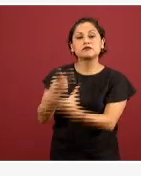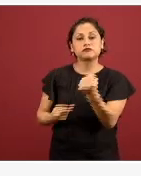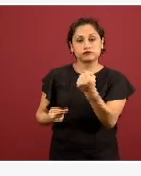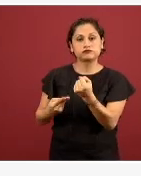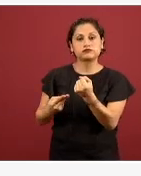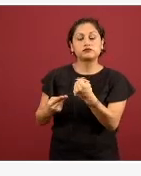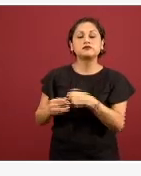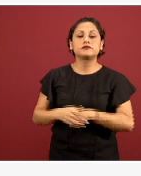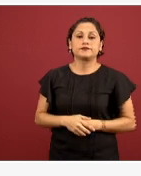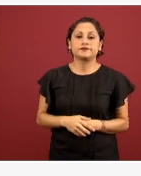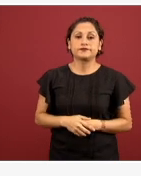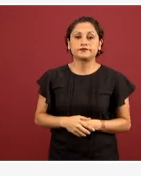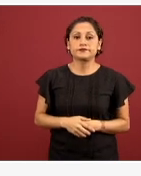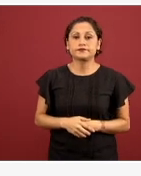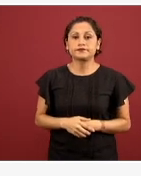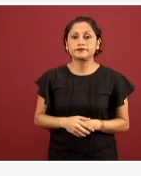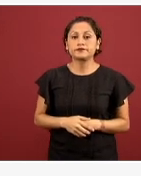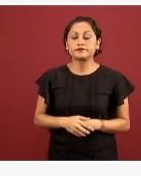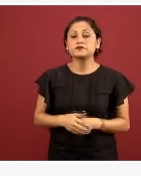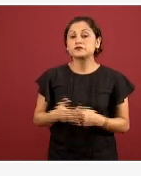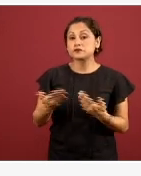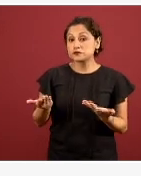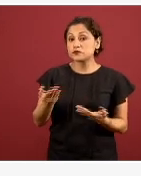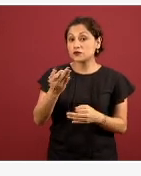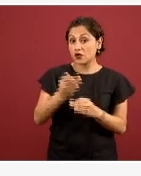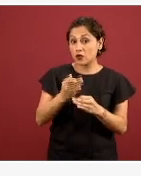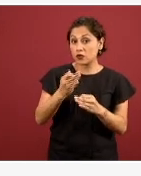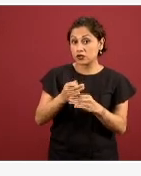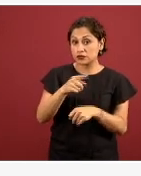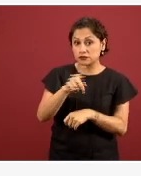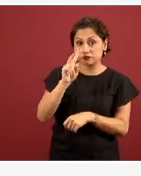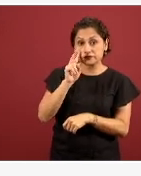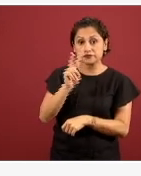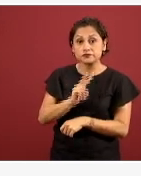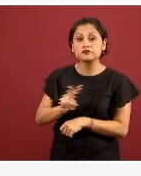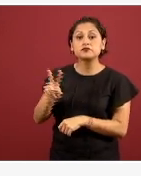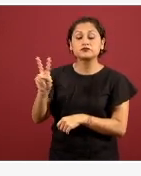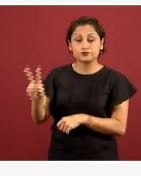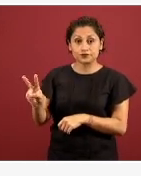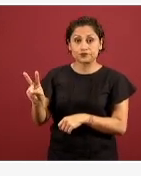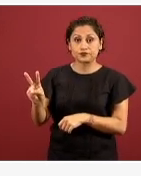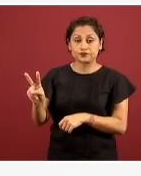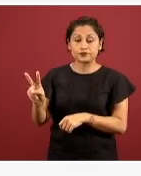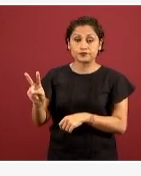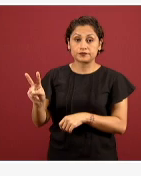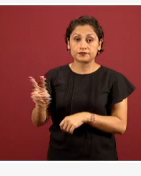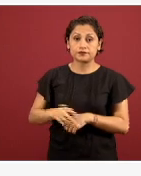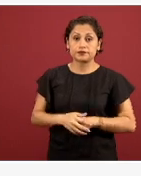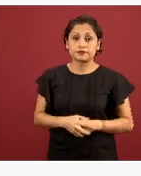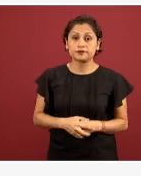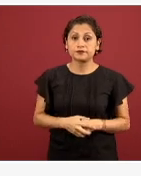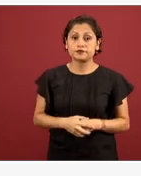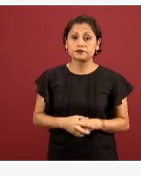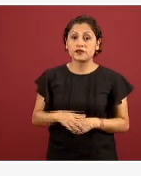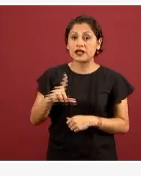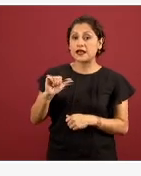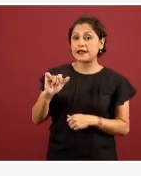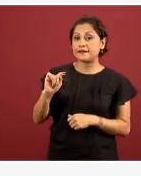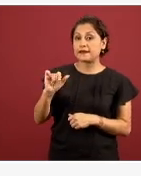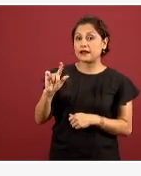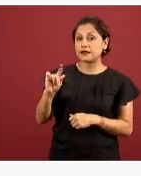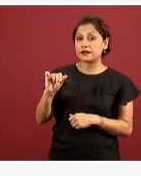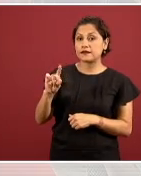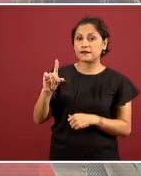de la información y que en su momento está ordenada por una mayor tasa de letalidad a una menor